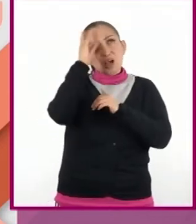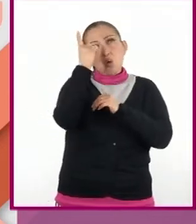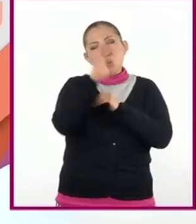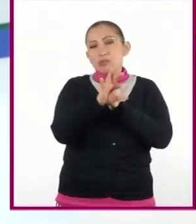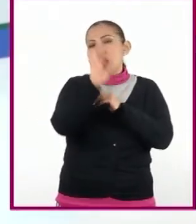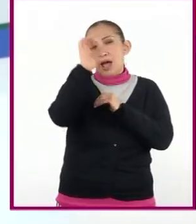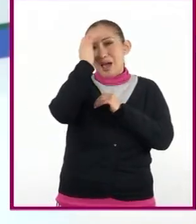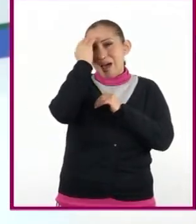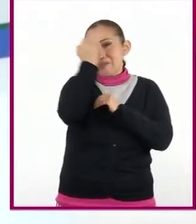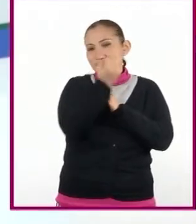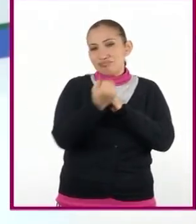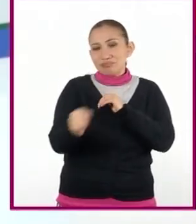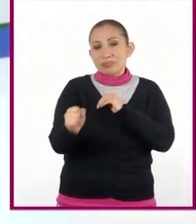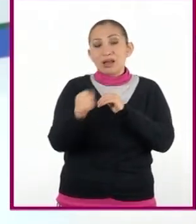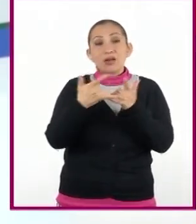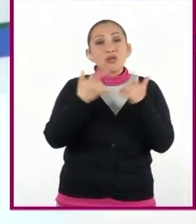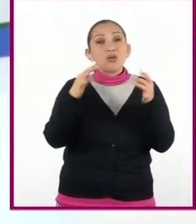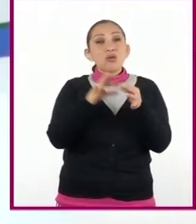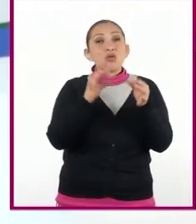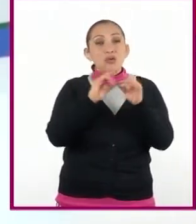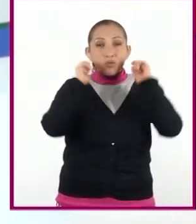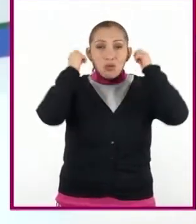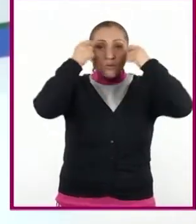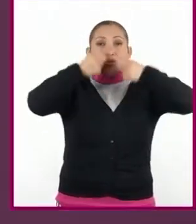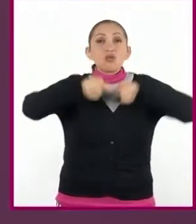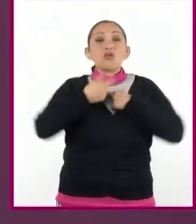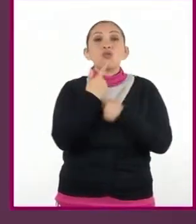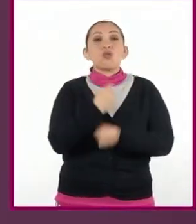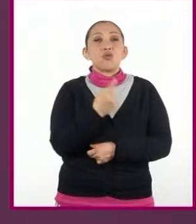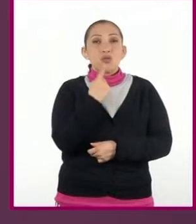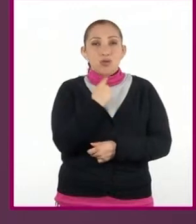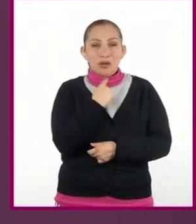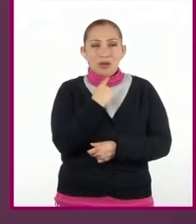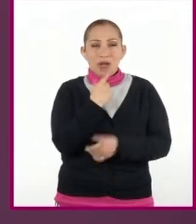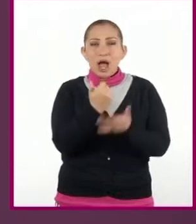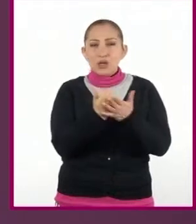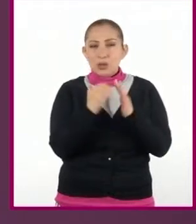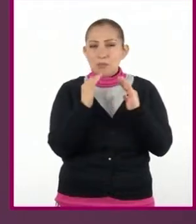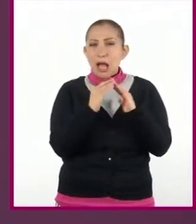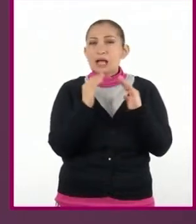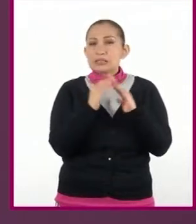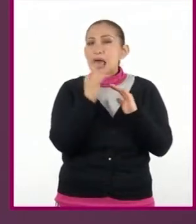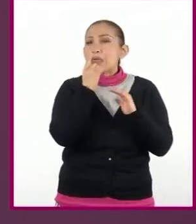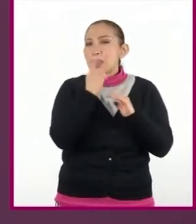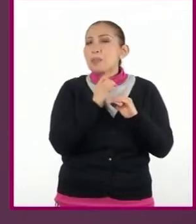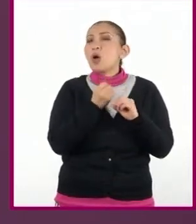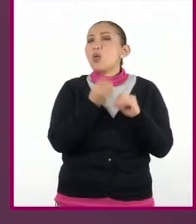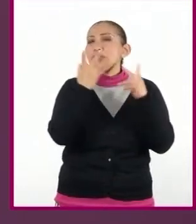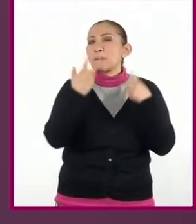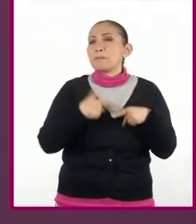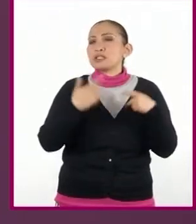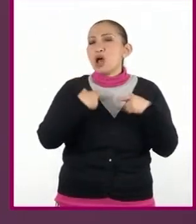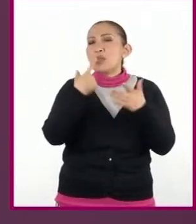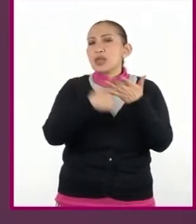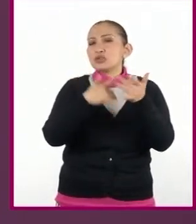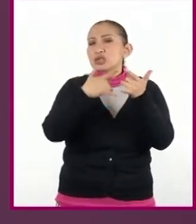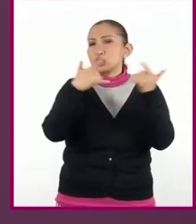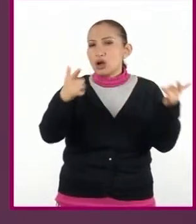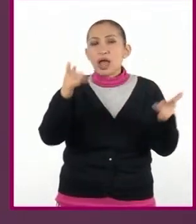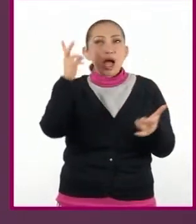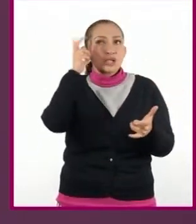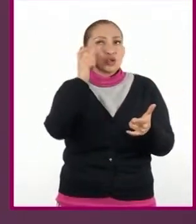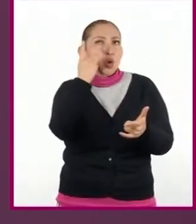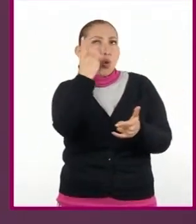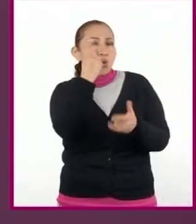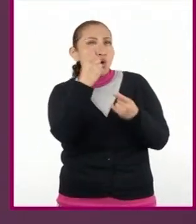todos ustedes conozcan, el cuento de Caperucita Roja. Ayúdenme desde casa y díganme cuántos personajes tiene. Escucho